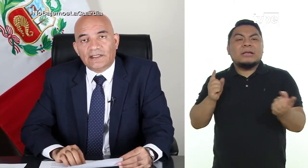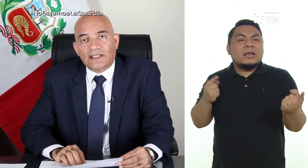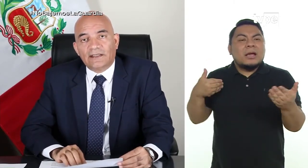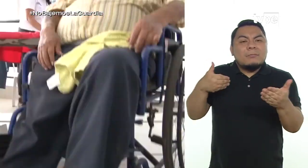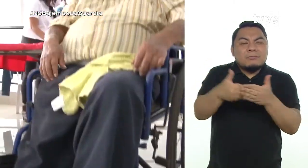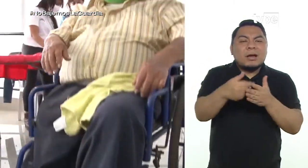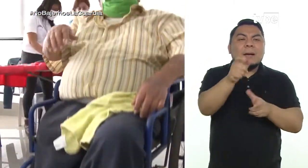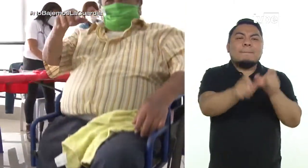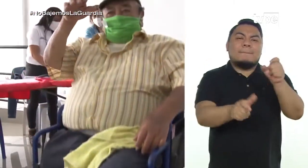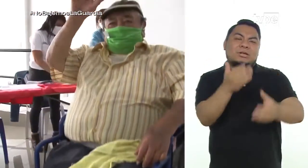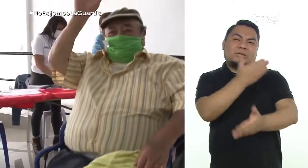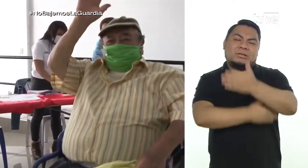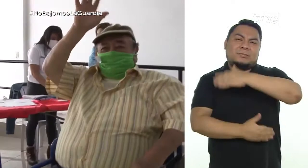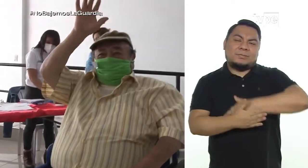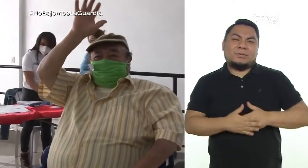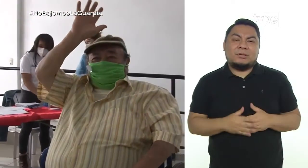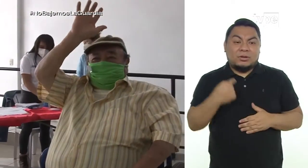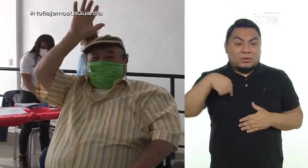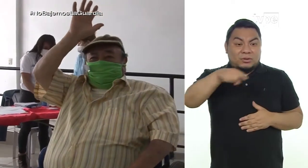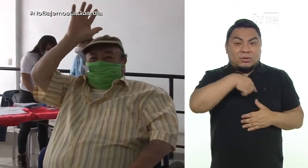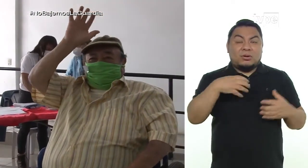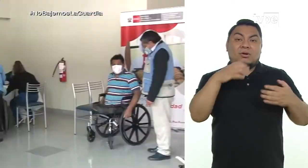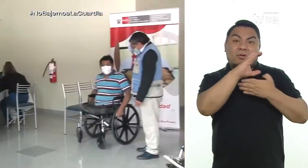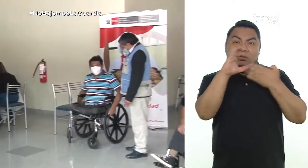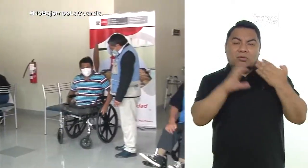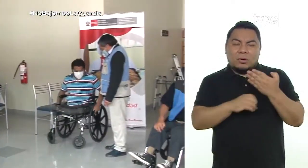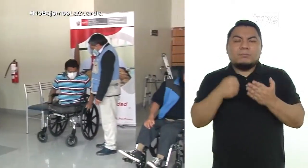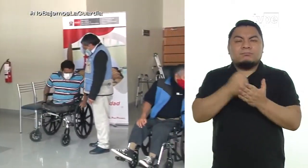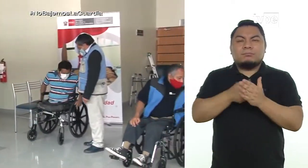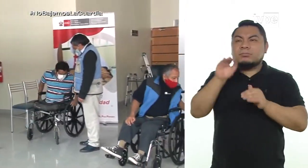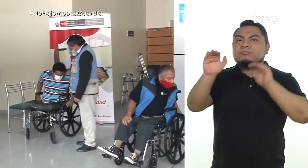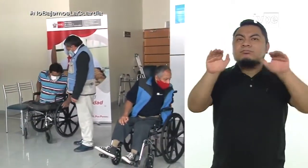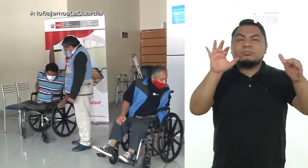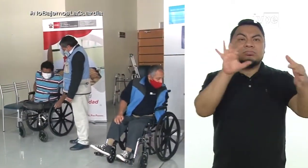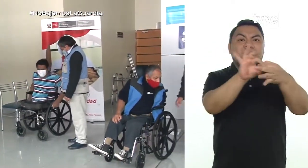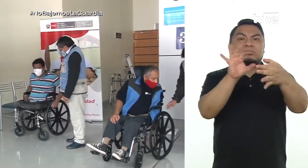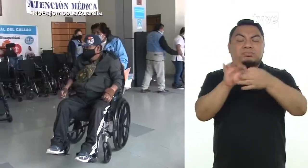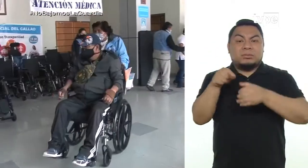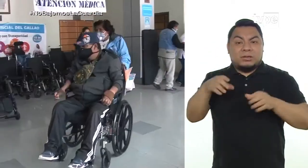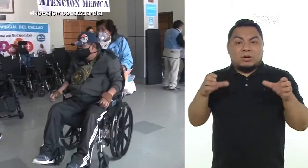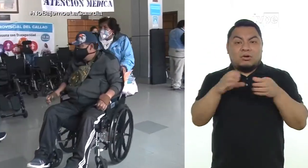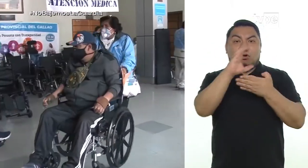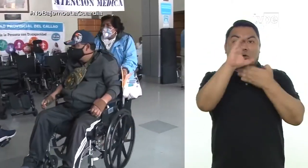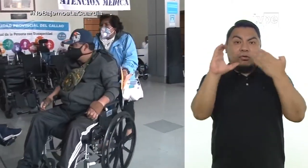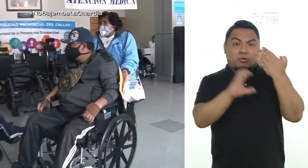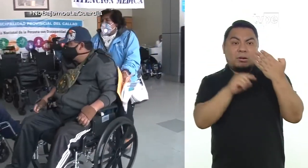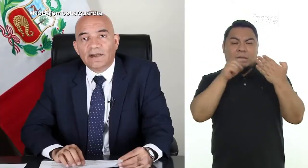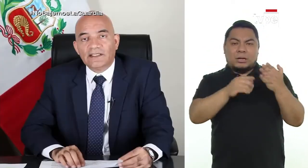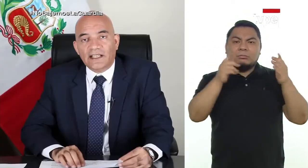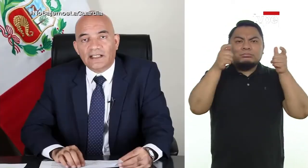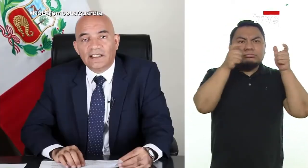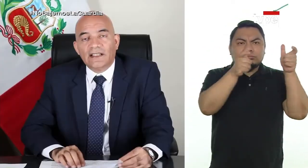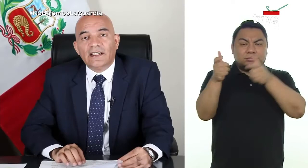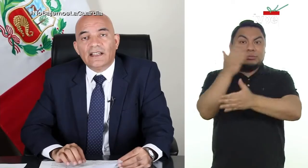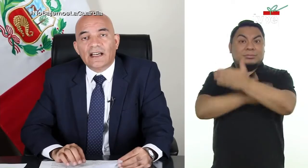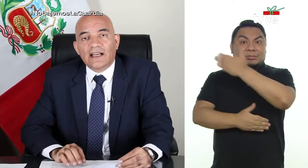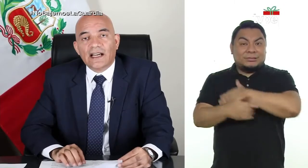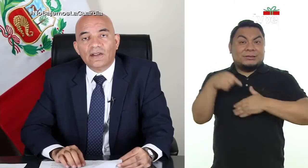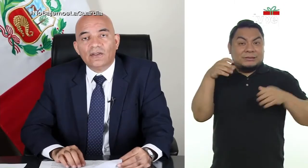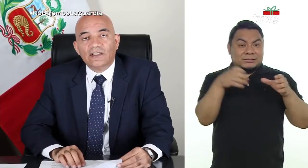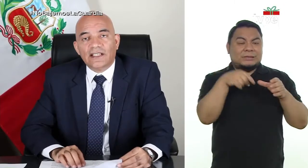con discapacidad. Es por eso que estamos articulando desde CONADIS, que es el Ente Rector en la Discapacidad,